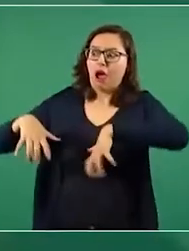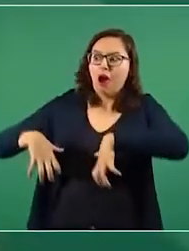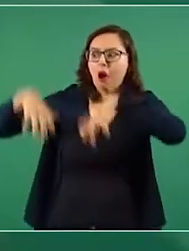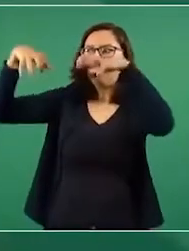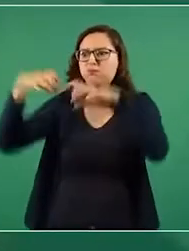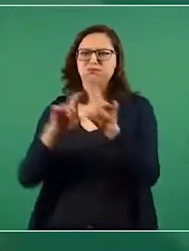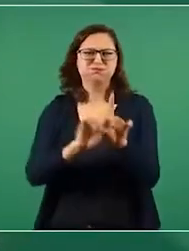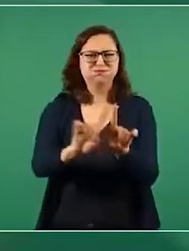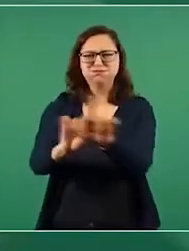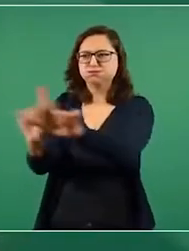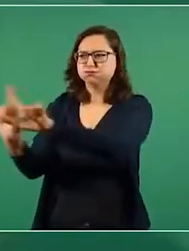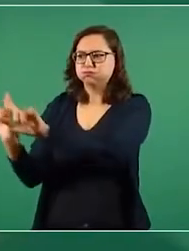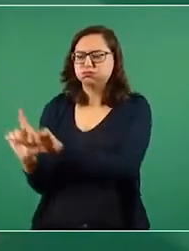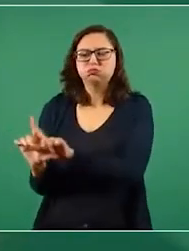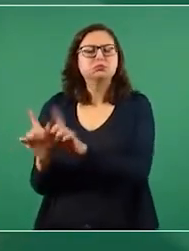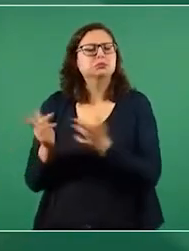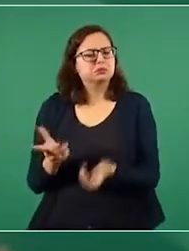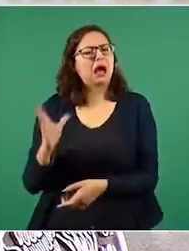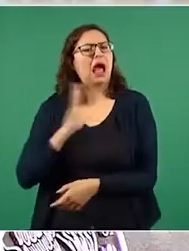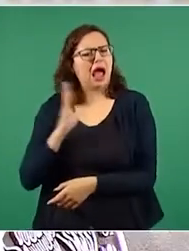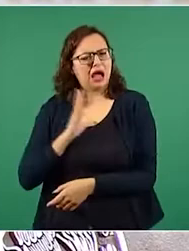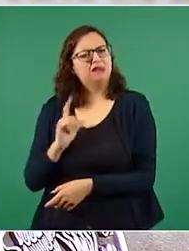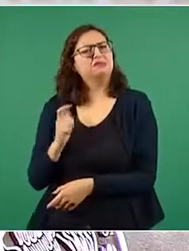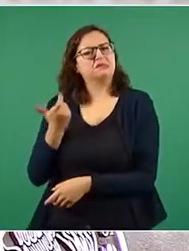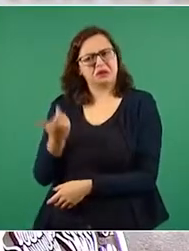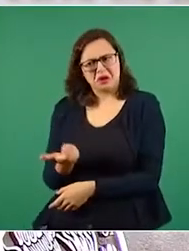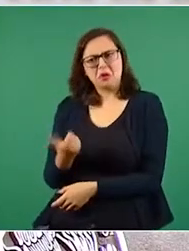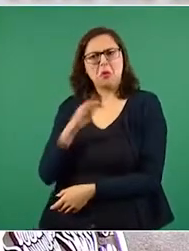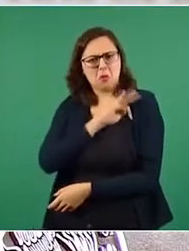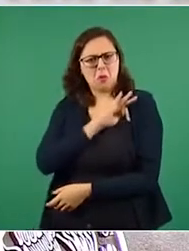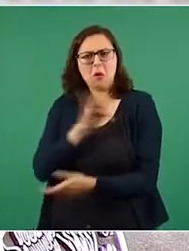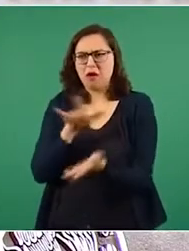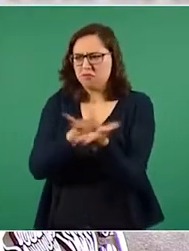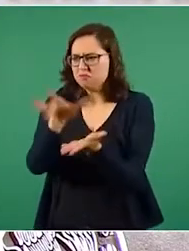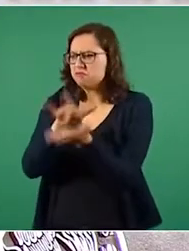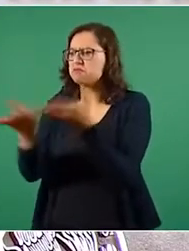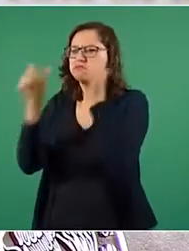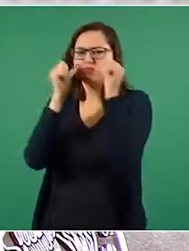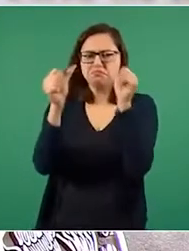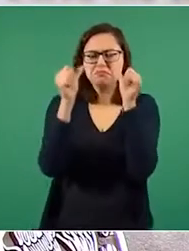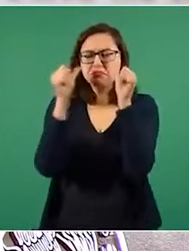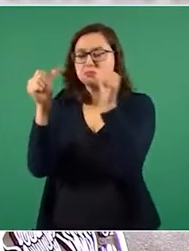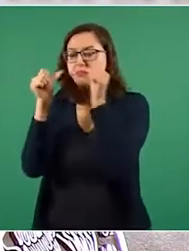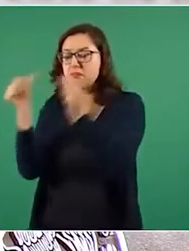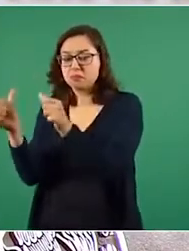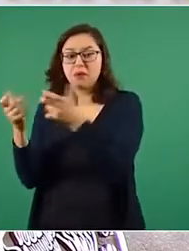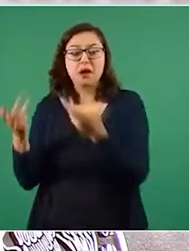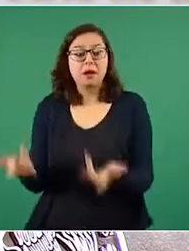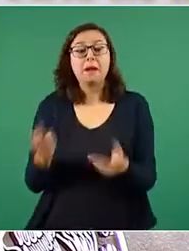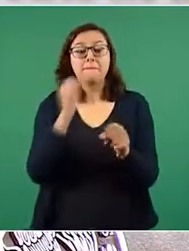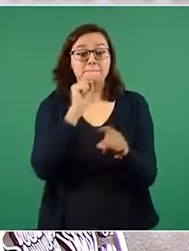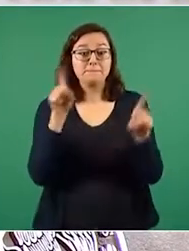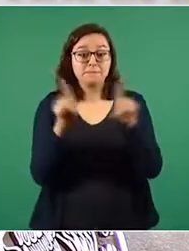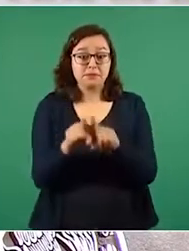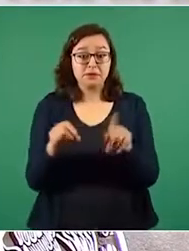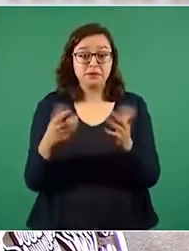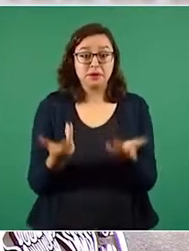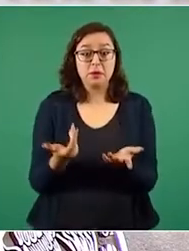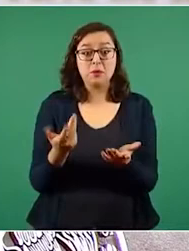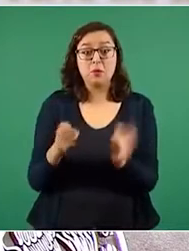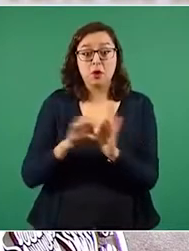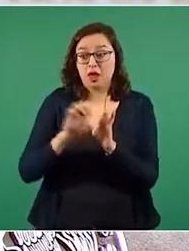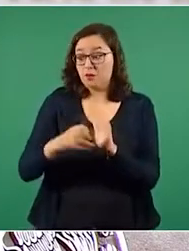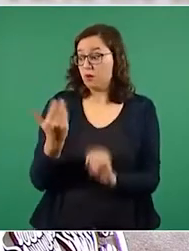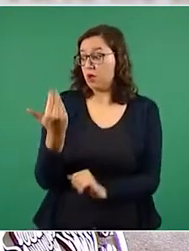comunidades y familias damnificadas. Y en muchos casos, como en la emergencia en Nayarit, en el huracán Huila,